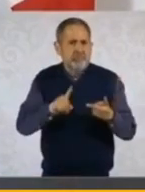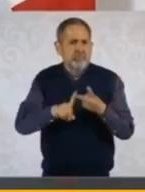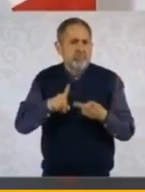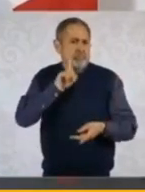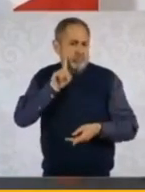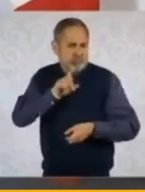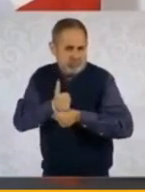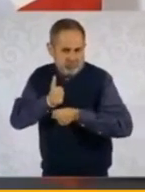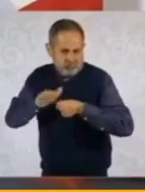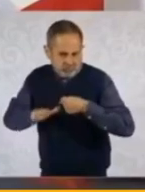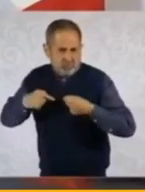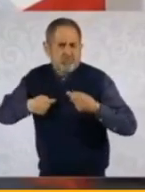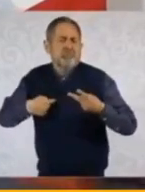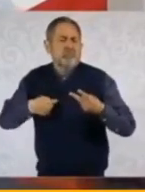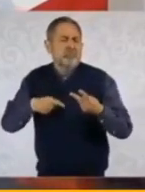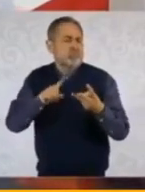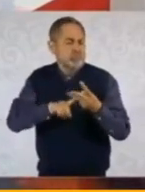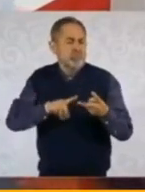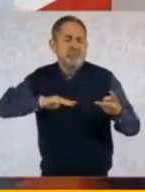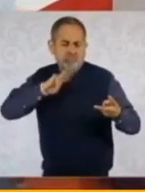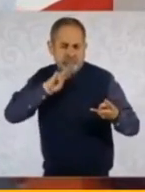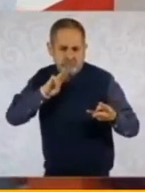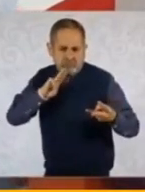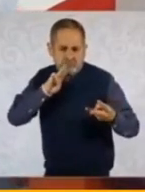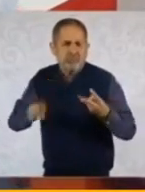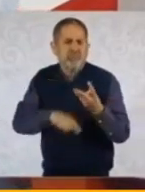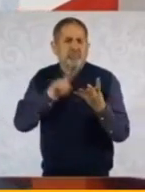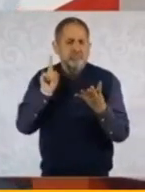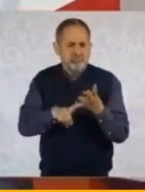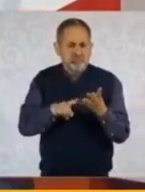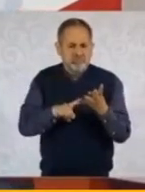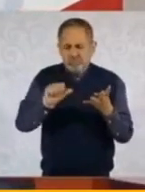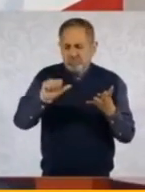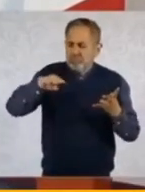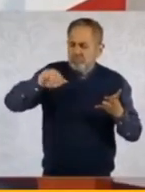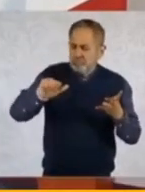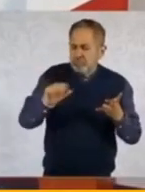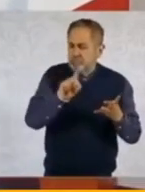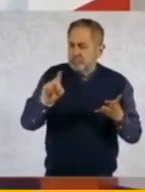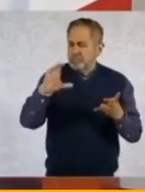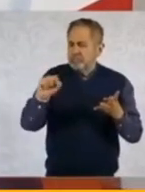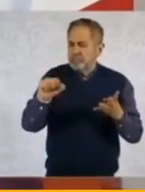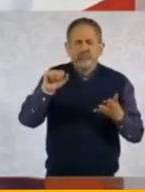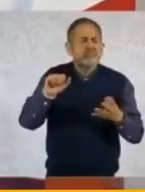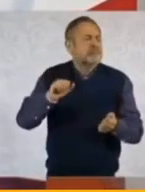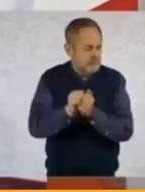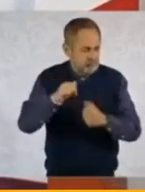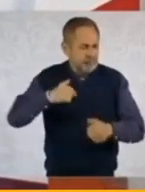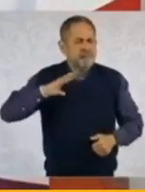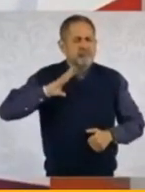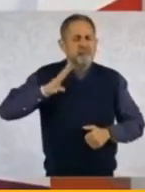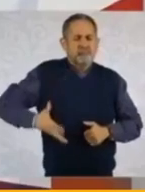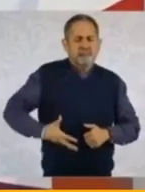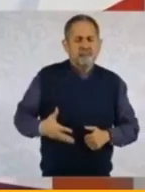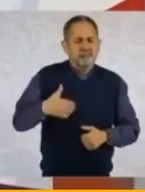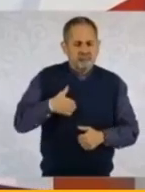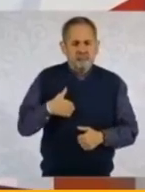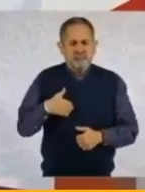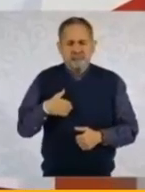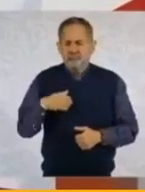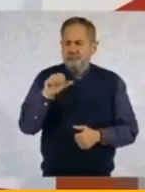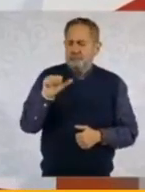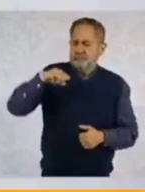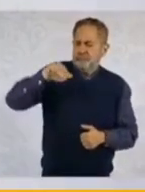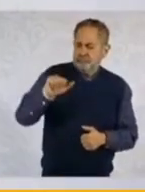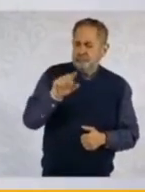abuela, mamá y ama de casa y con orgullo. Todas